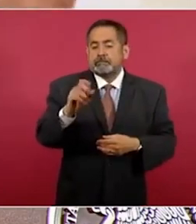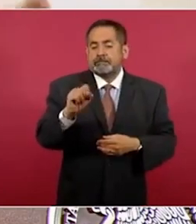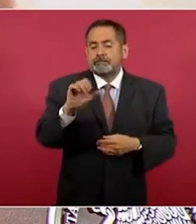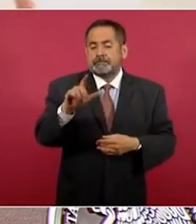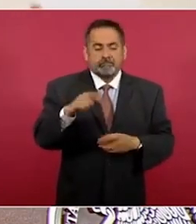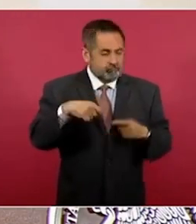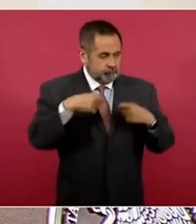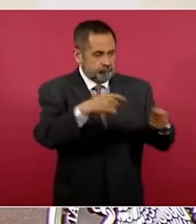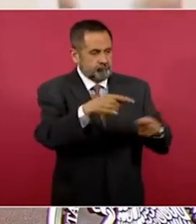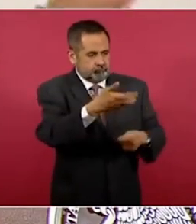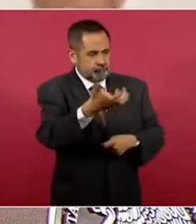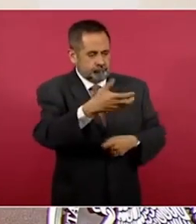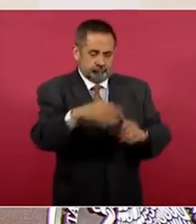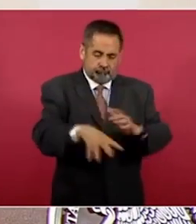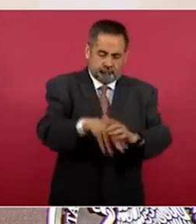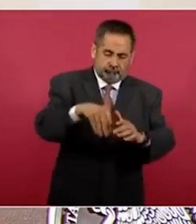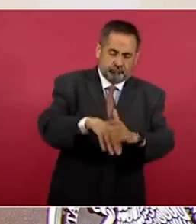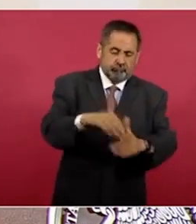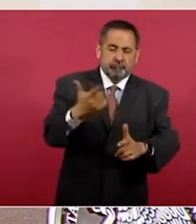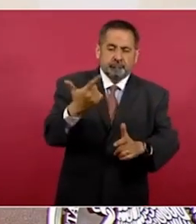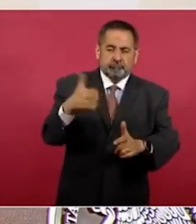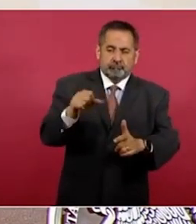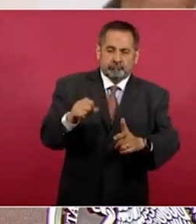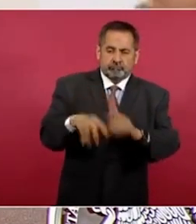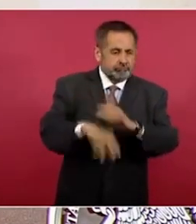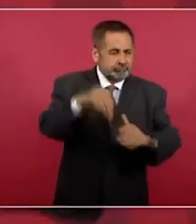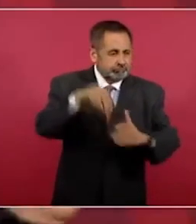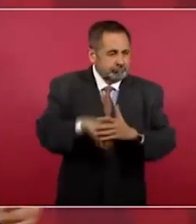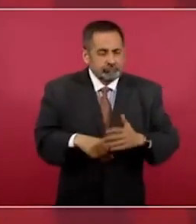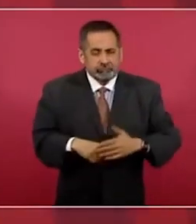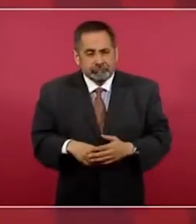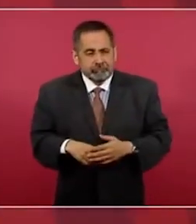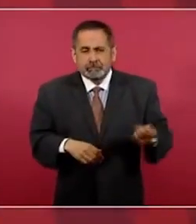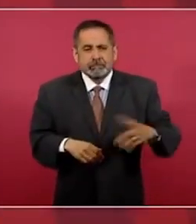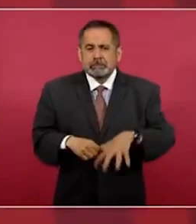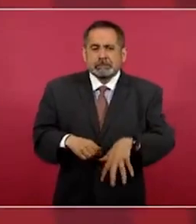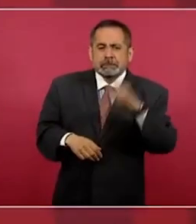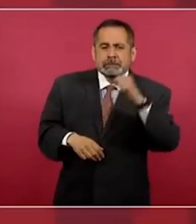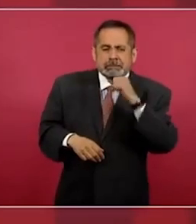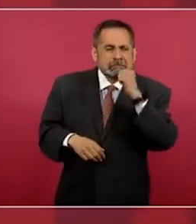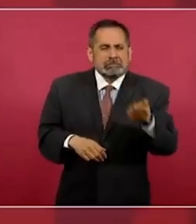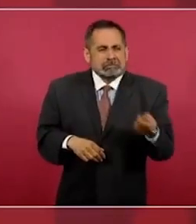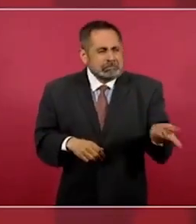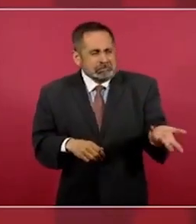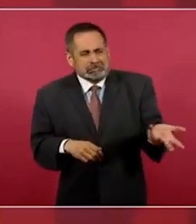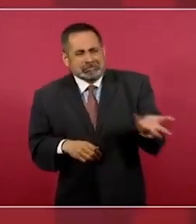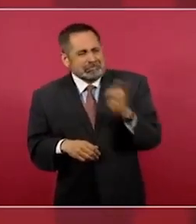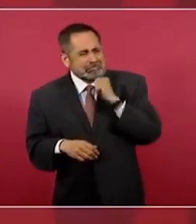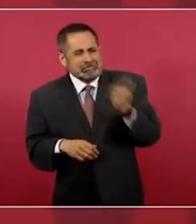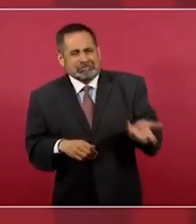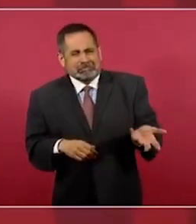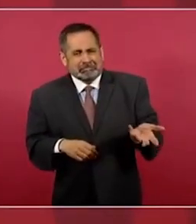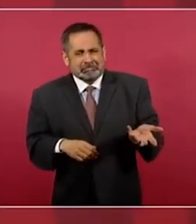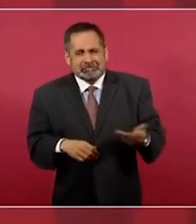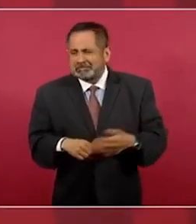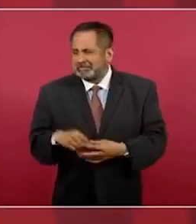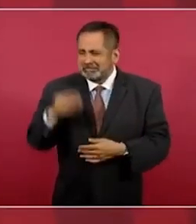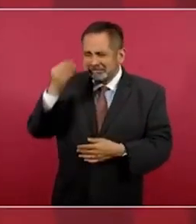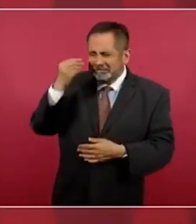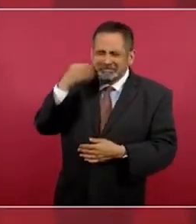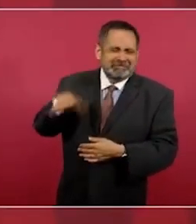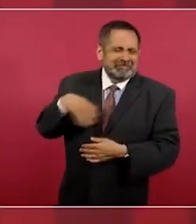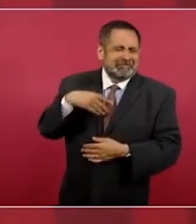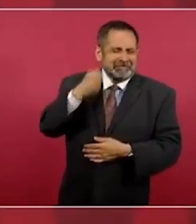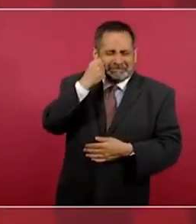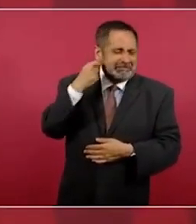gas de la cuenca de Burgos. No sacaron gas, porque no les importaba